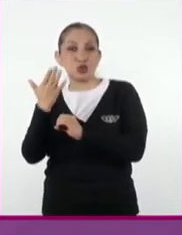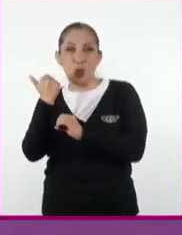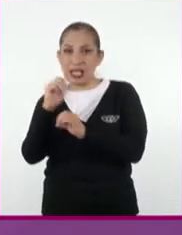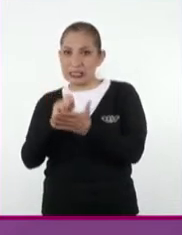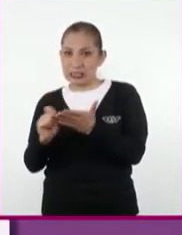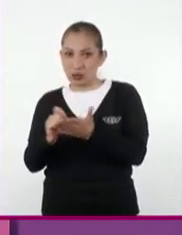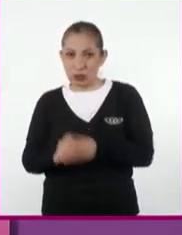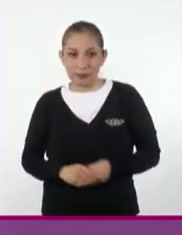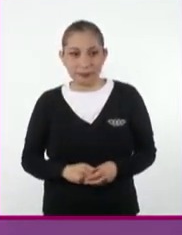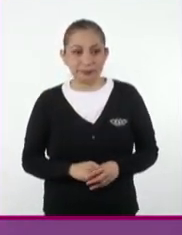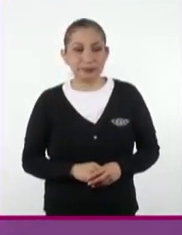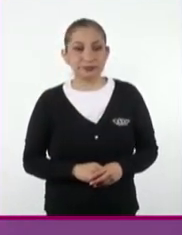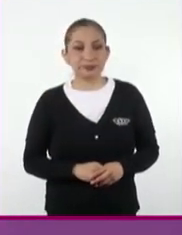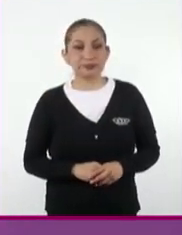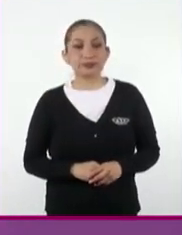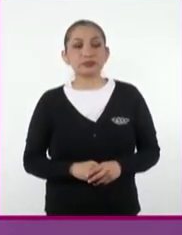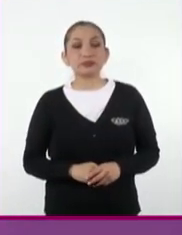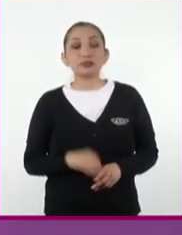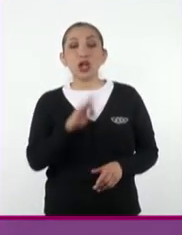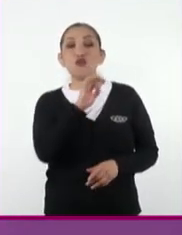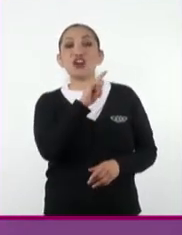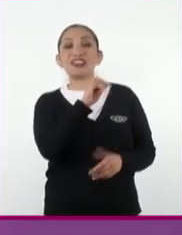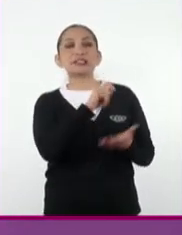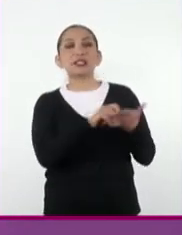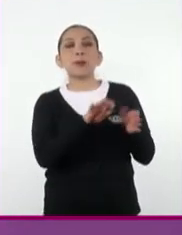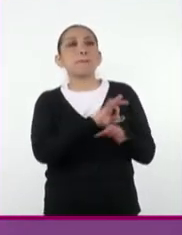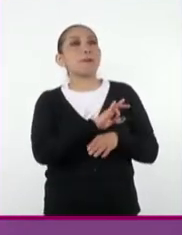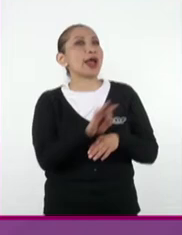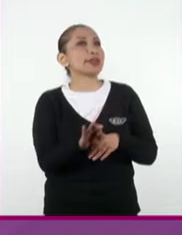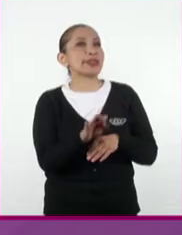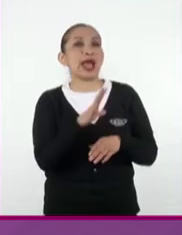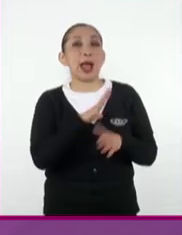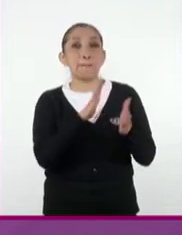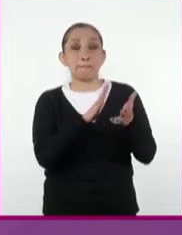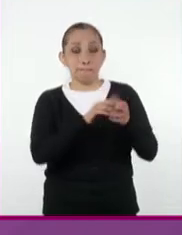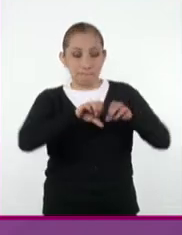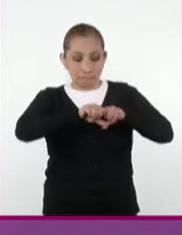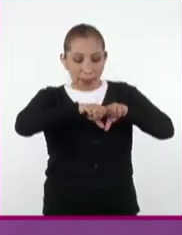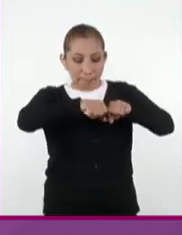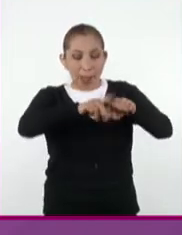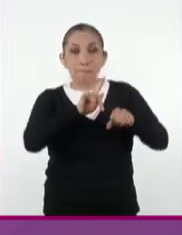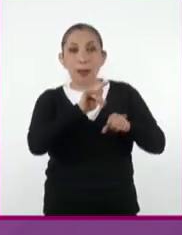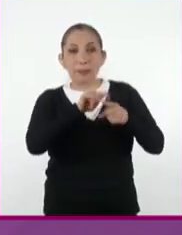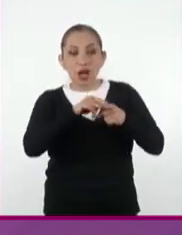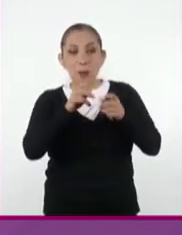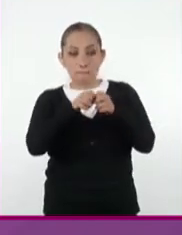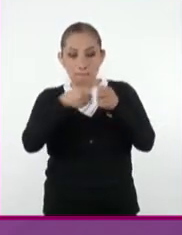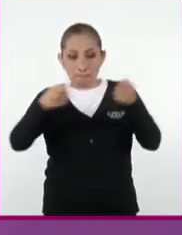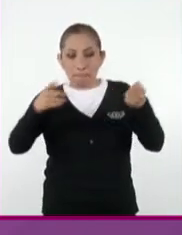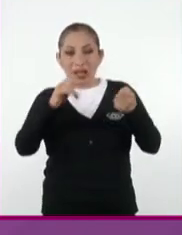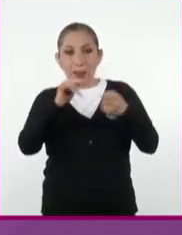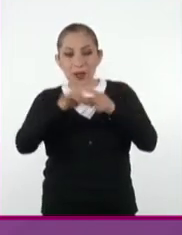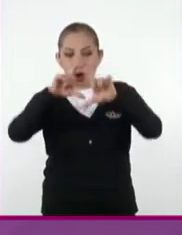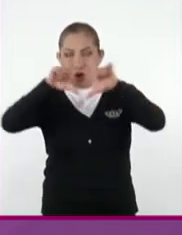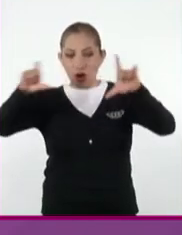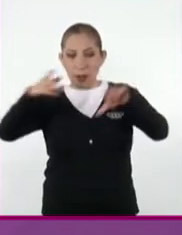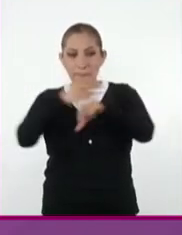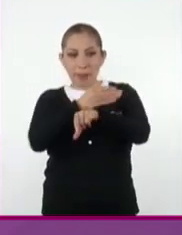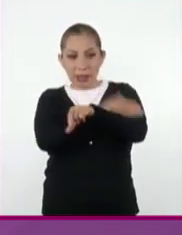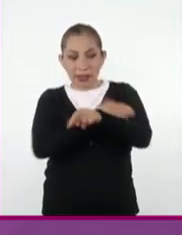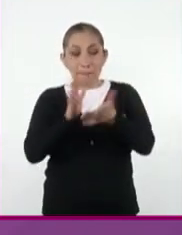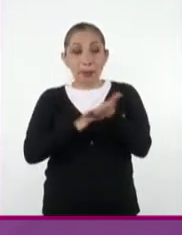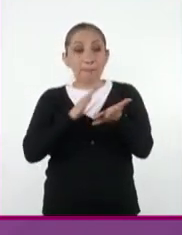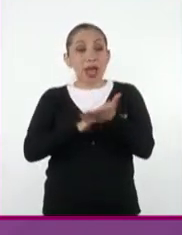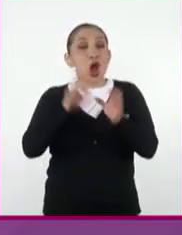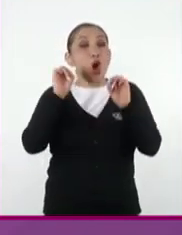escritas. Las fuentes escritas pueden estar en papiro, pergamino, tablilla, papel